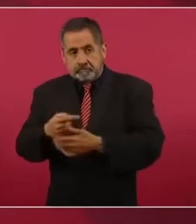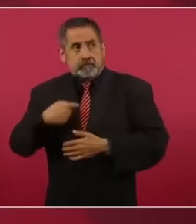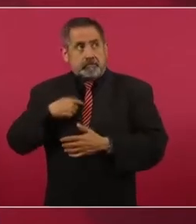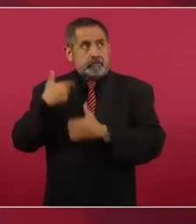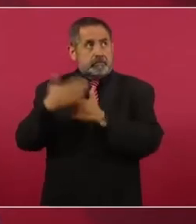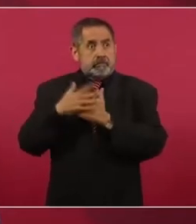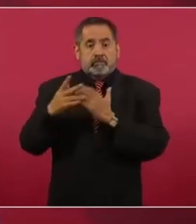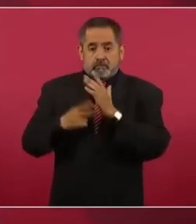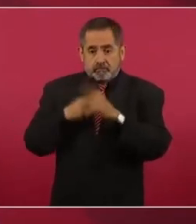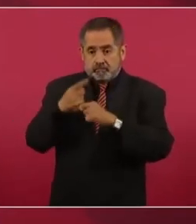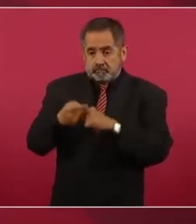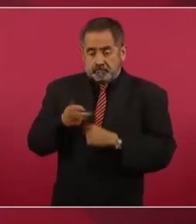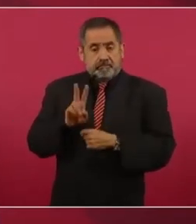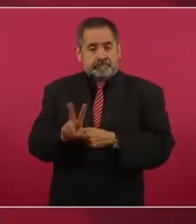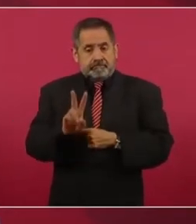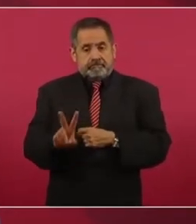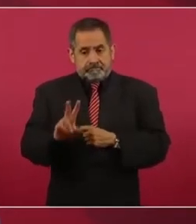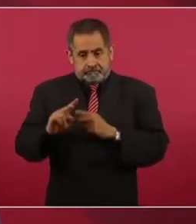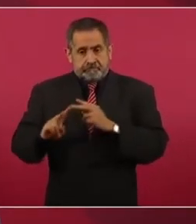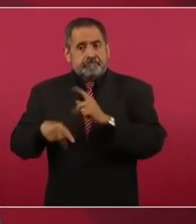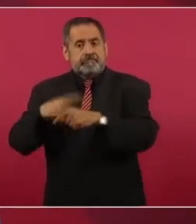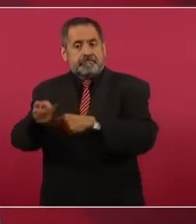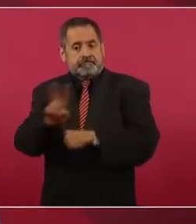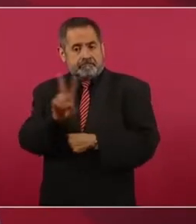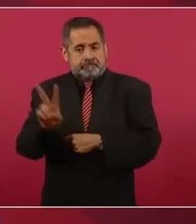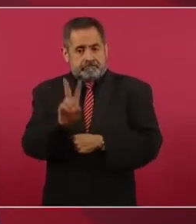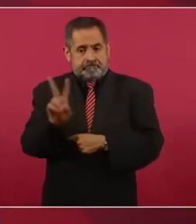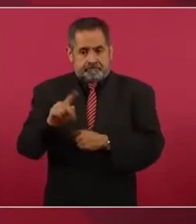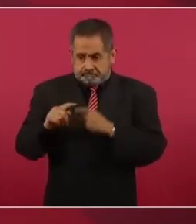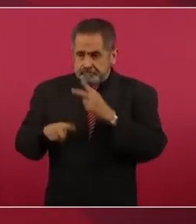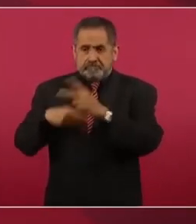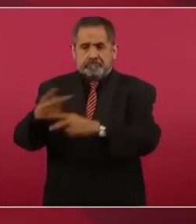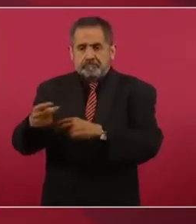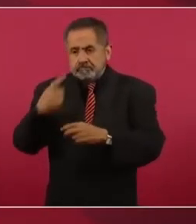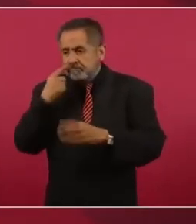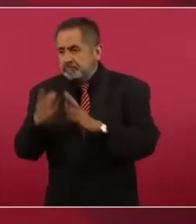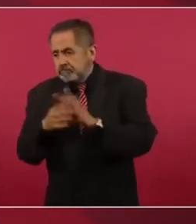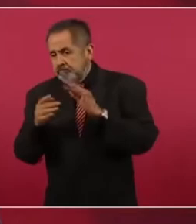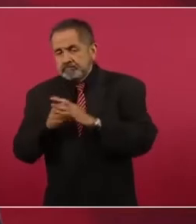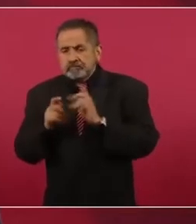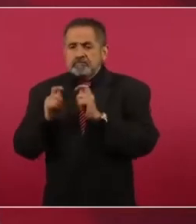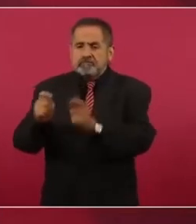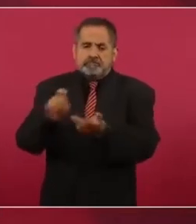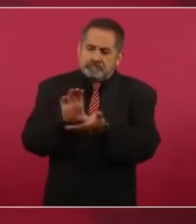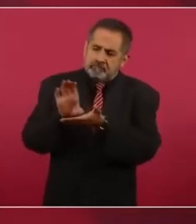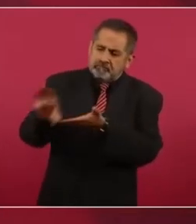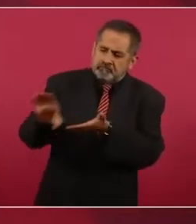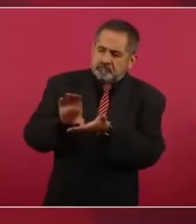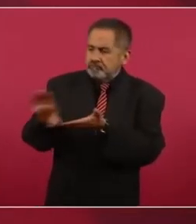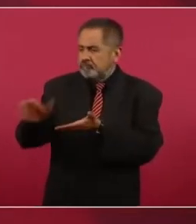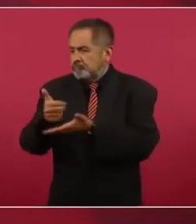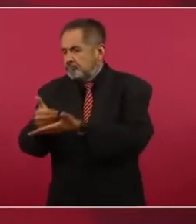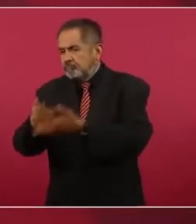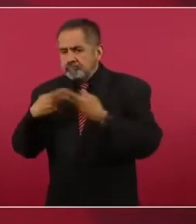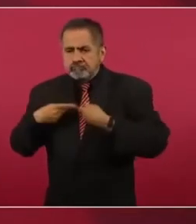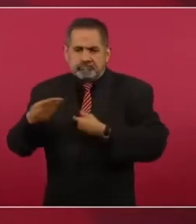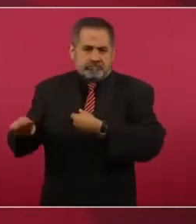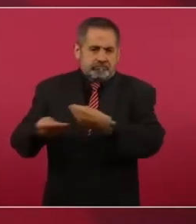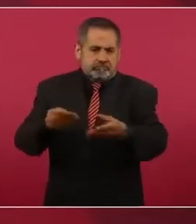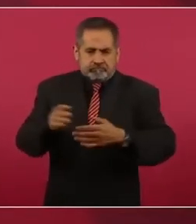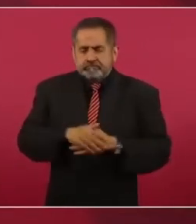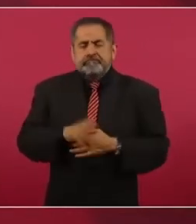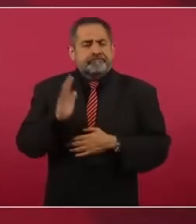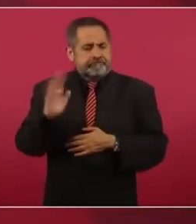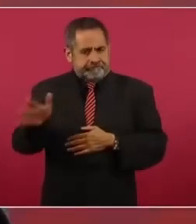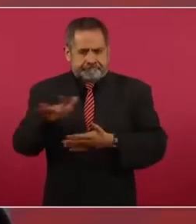este viernes ya para entregar recursos y apoyar a la gente. Se les